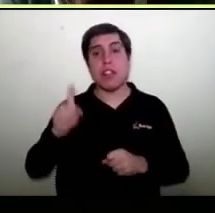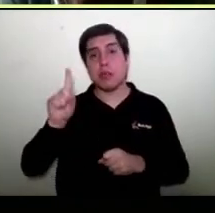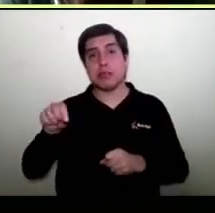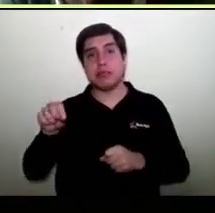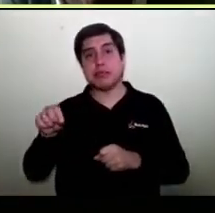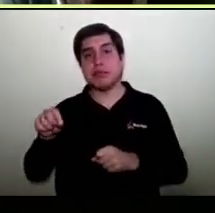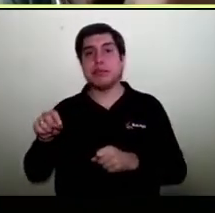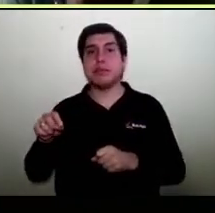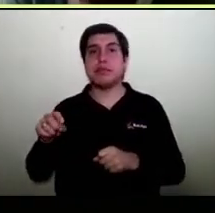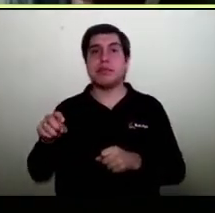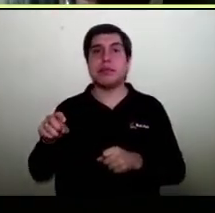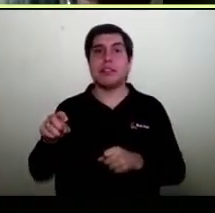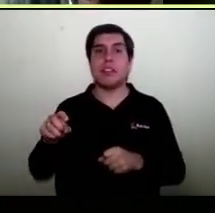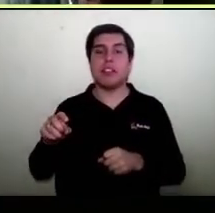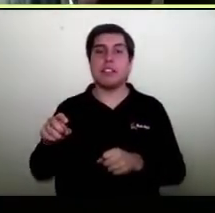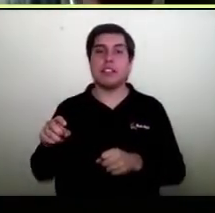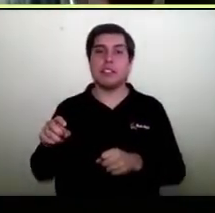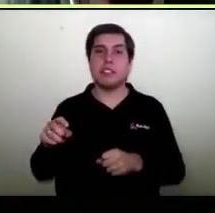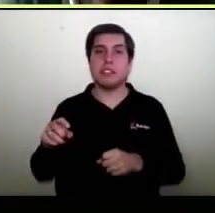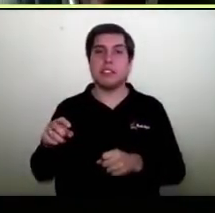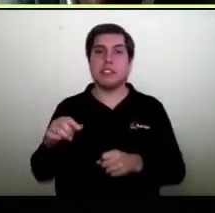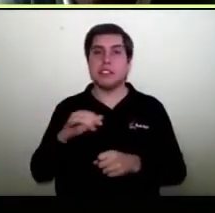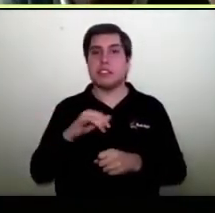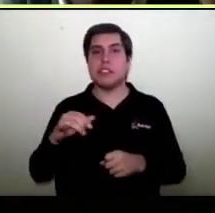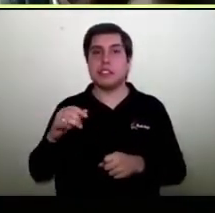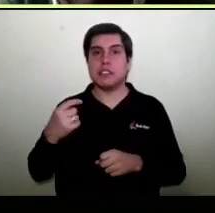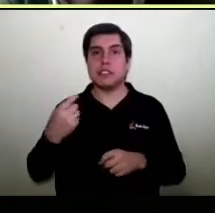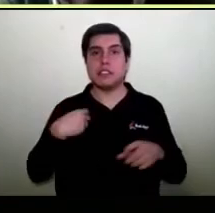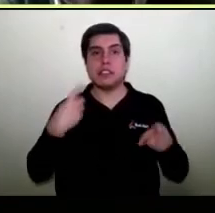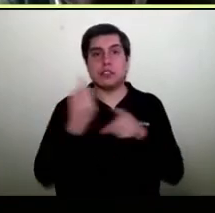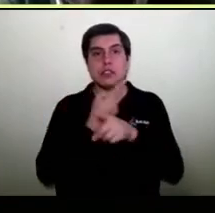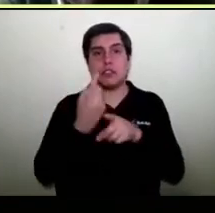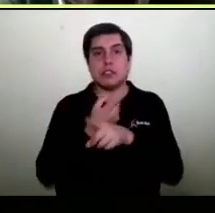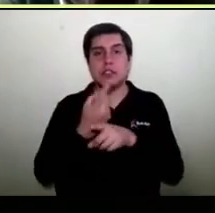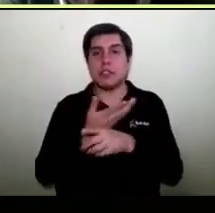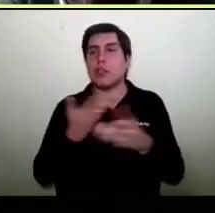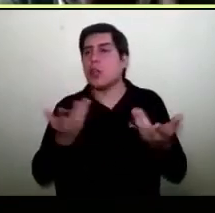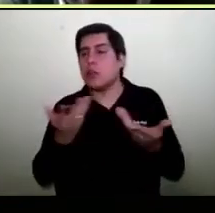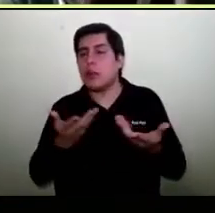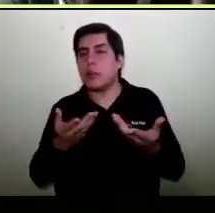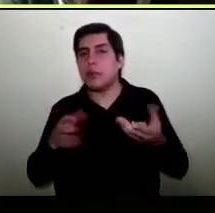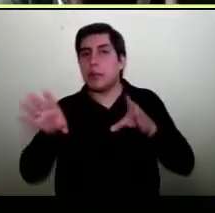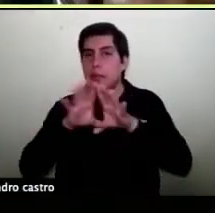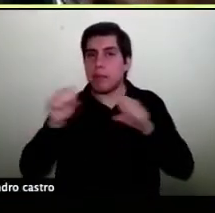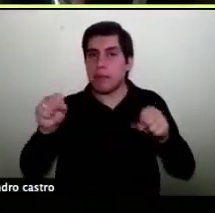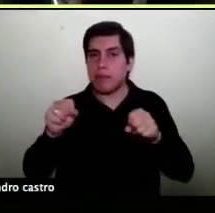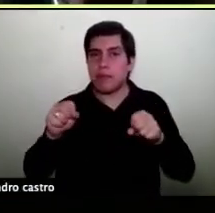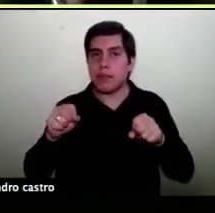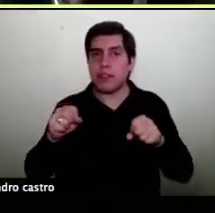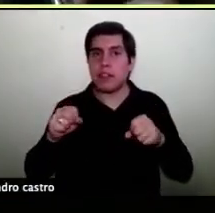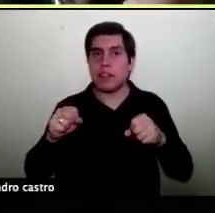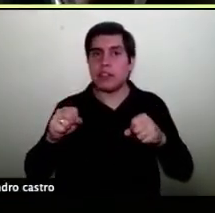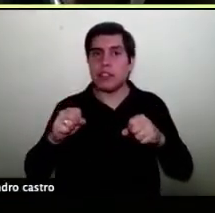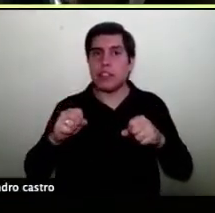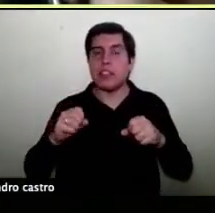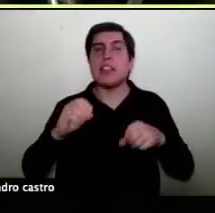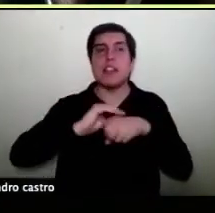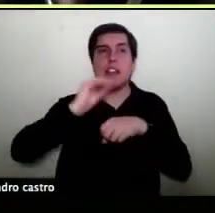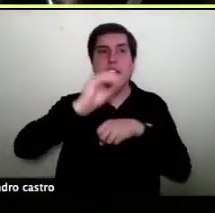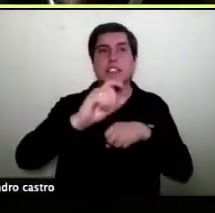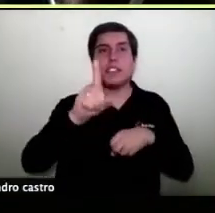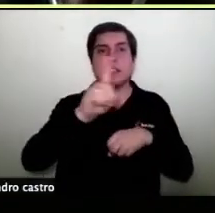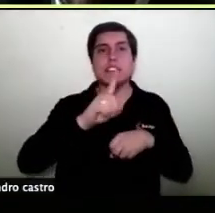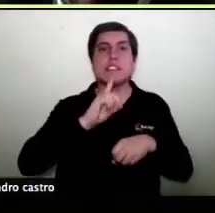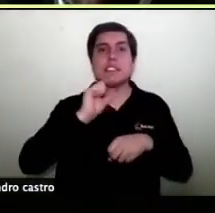Transpac o con transferencia te pagan y tú tienes que acordar la forma de despacho y que nosotros que es lo que hicimos un acuerdo con Starken para que haya un